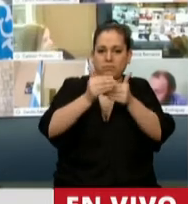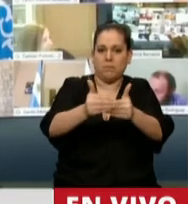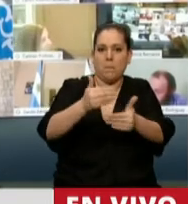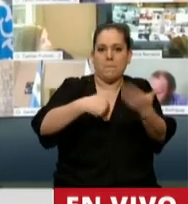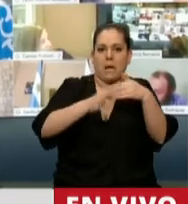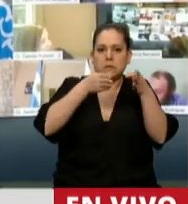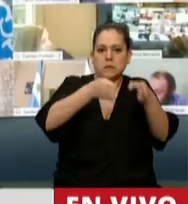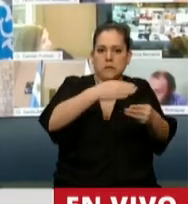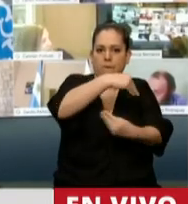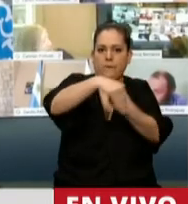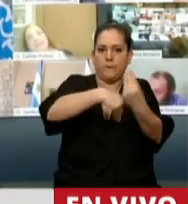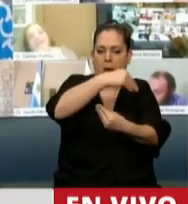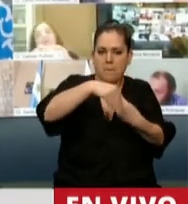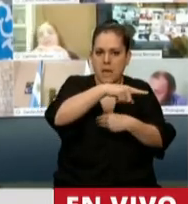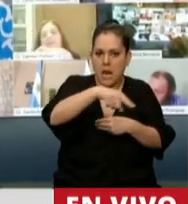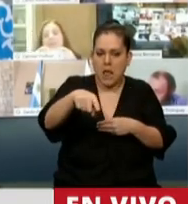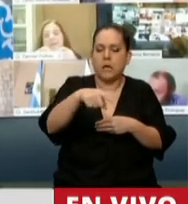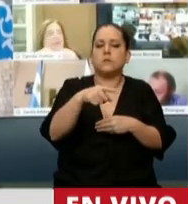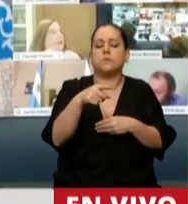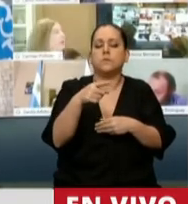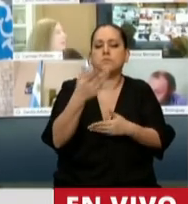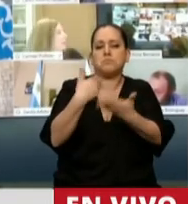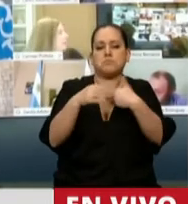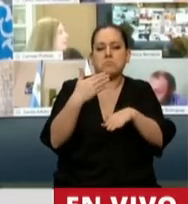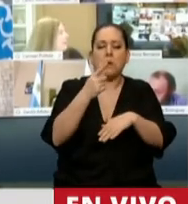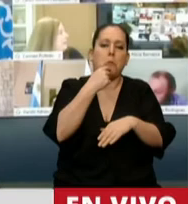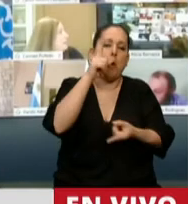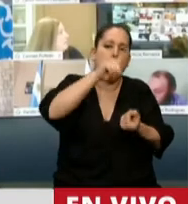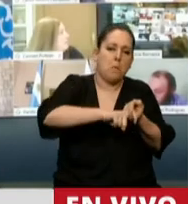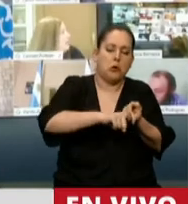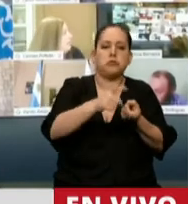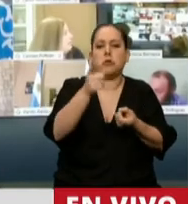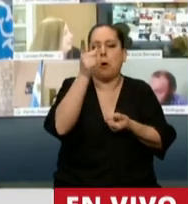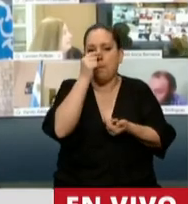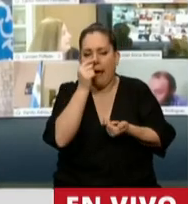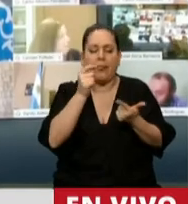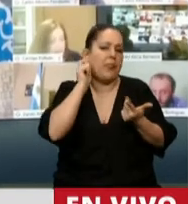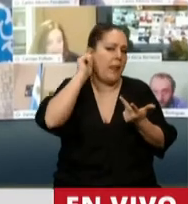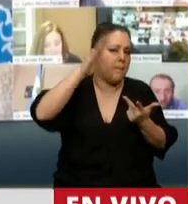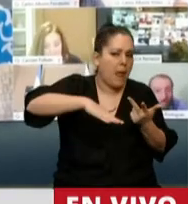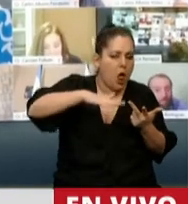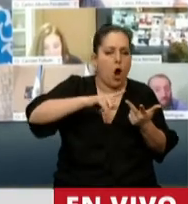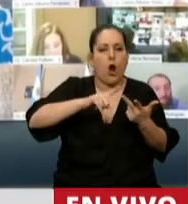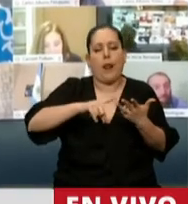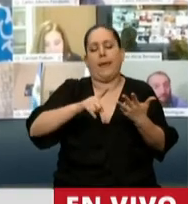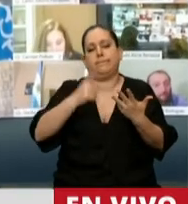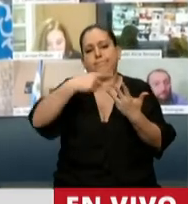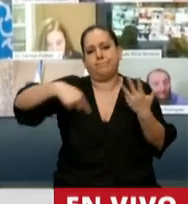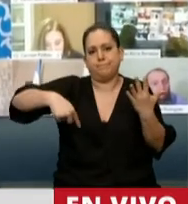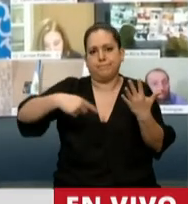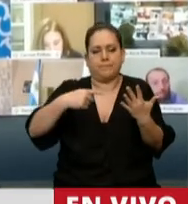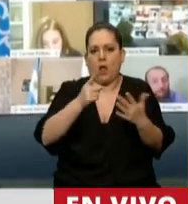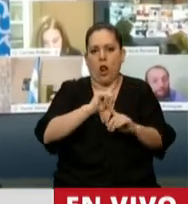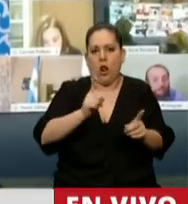familia. Y quedaron excluidos en aquel momento los cónyuges, los padres, los hijos menores emancipados. Sobre este